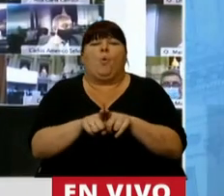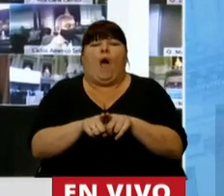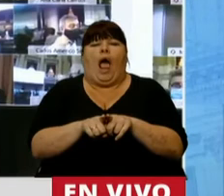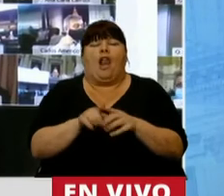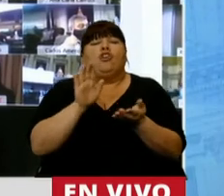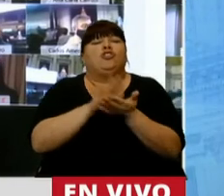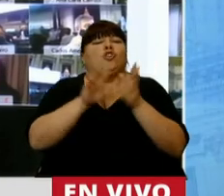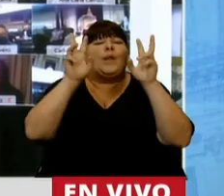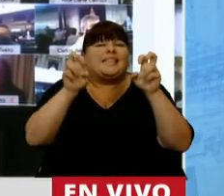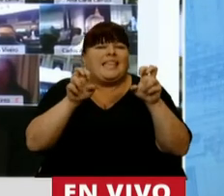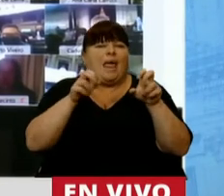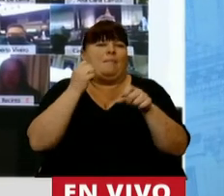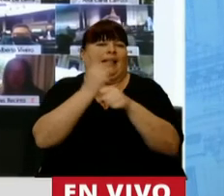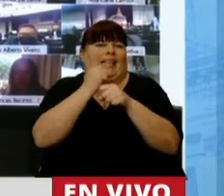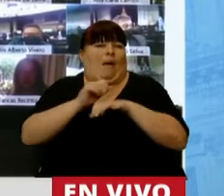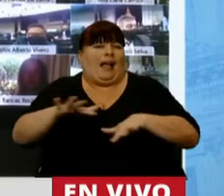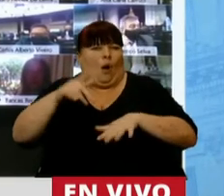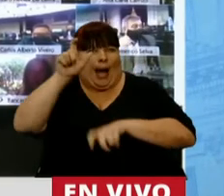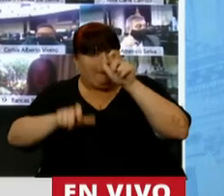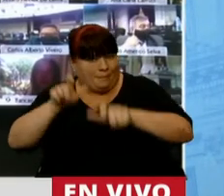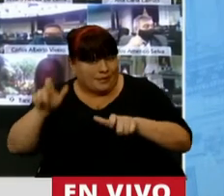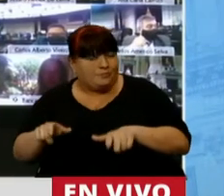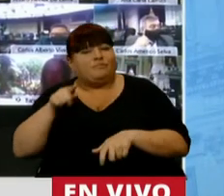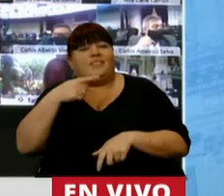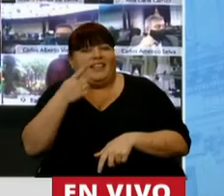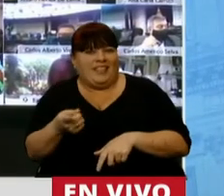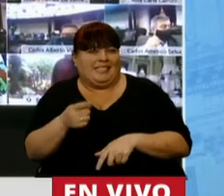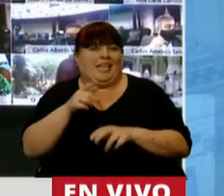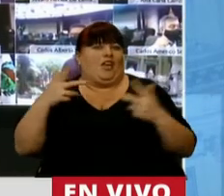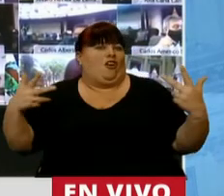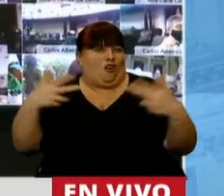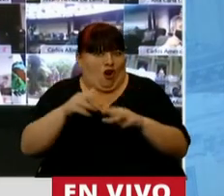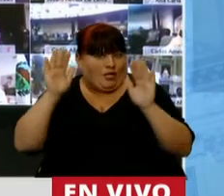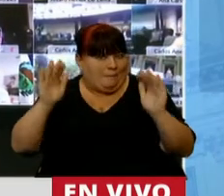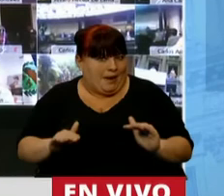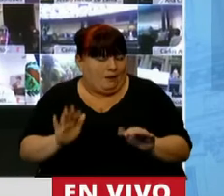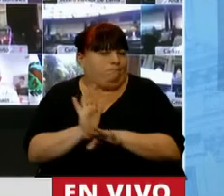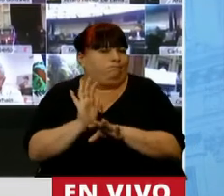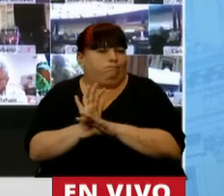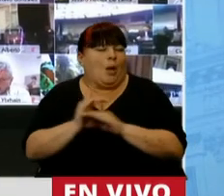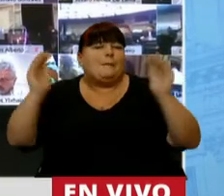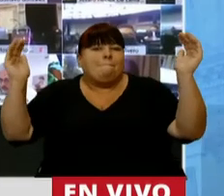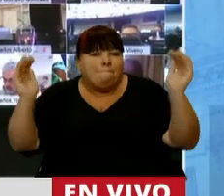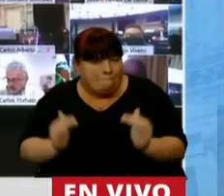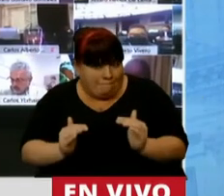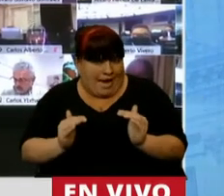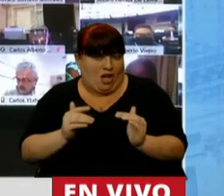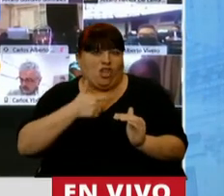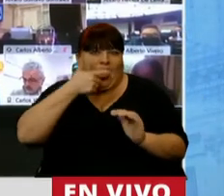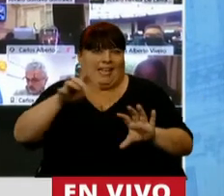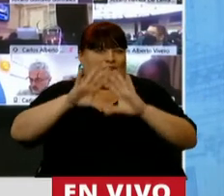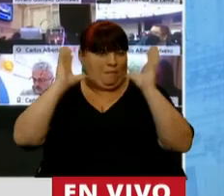en lo referente a la actividad humana y para esto se habla de mitigación, o sea, de reducción del